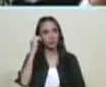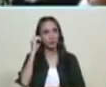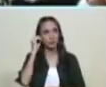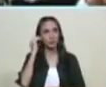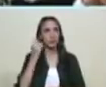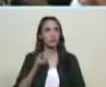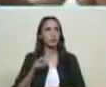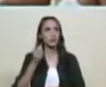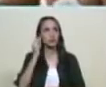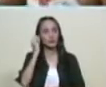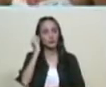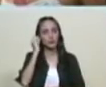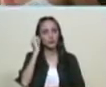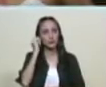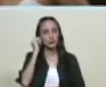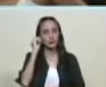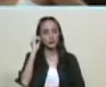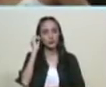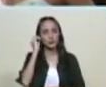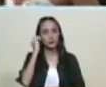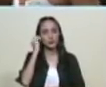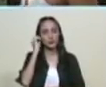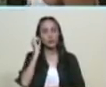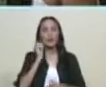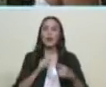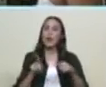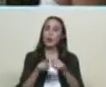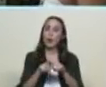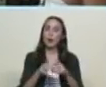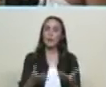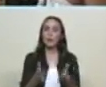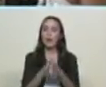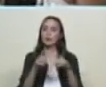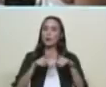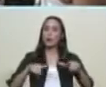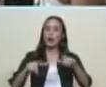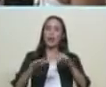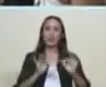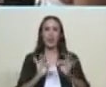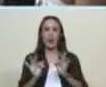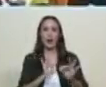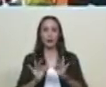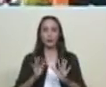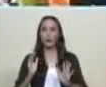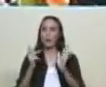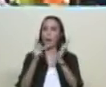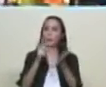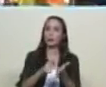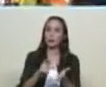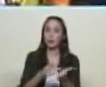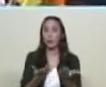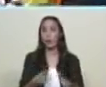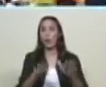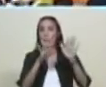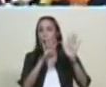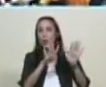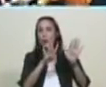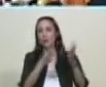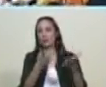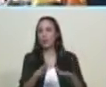rumba igualmente vamos a tener jefe en el circuito de teatros vamos a estar presentando cerca de 90